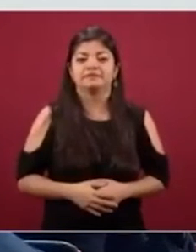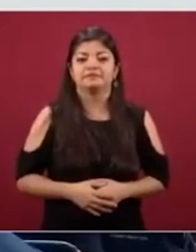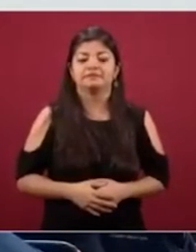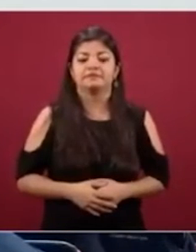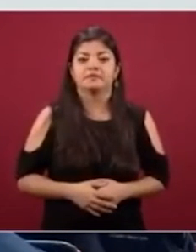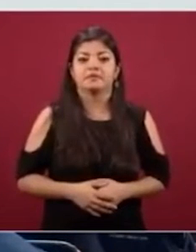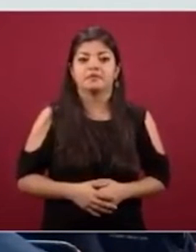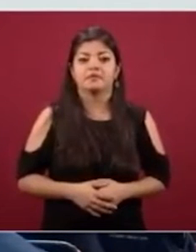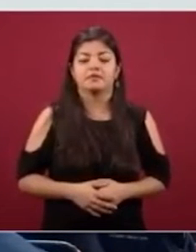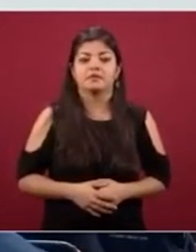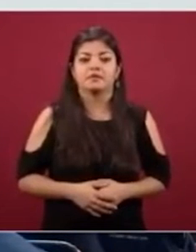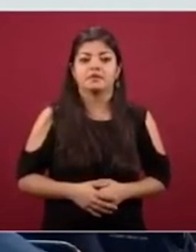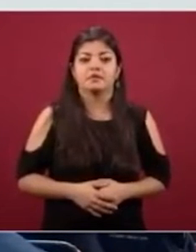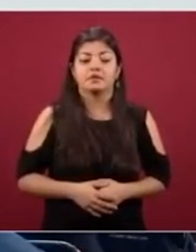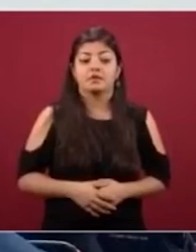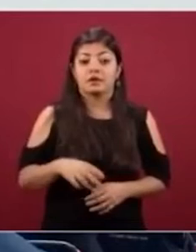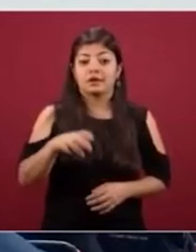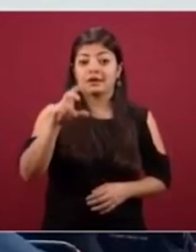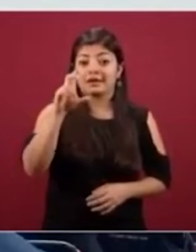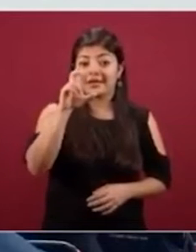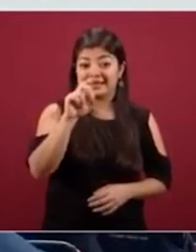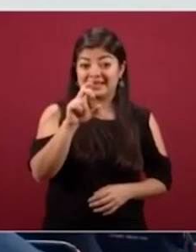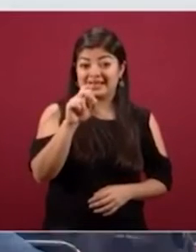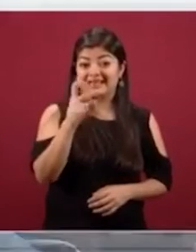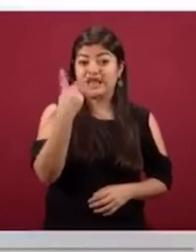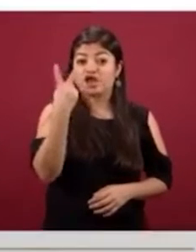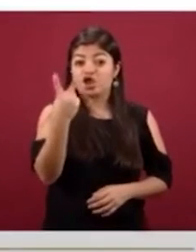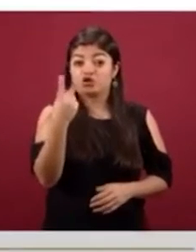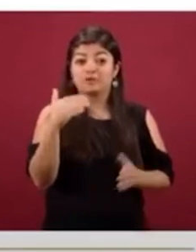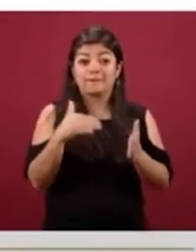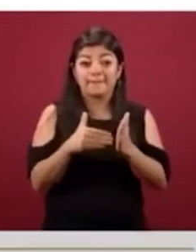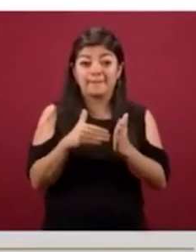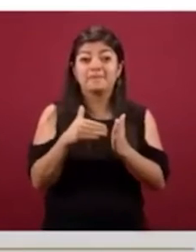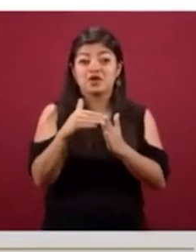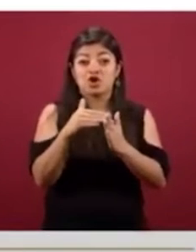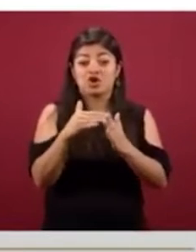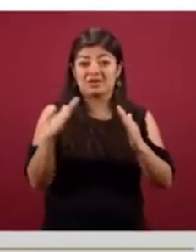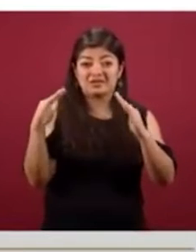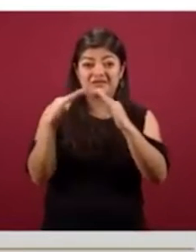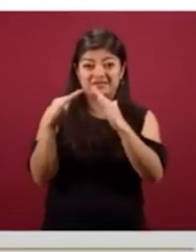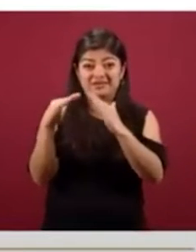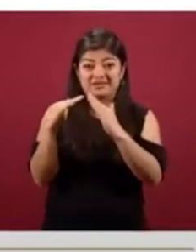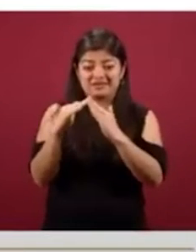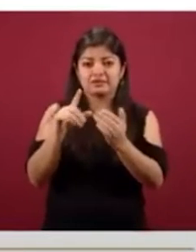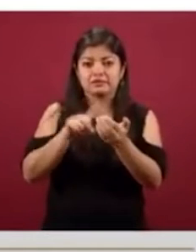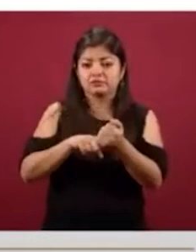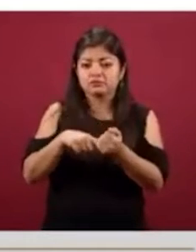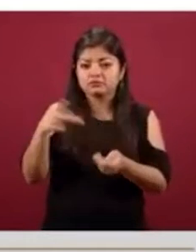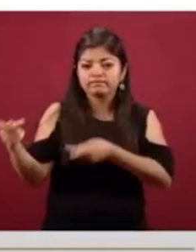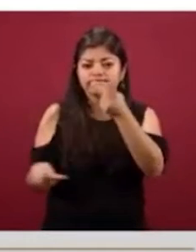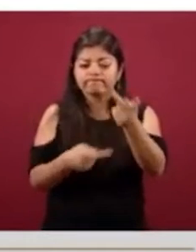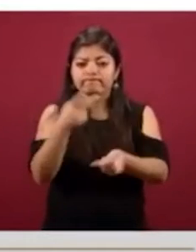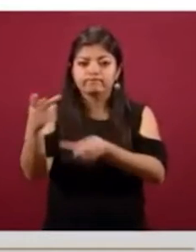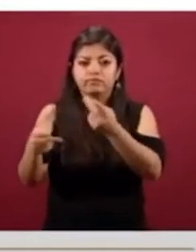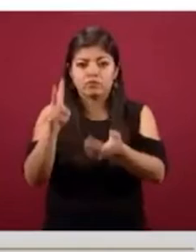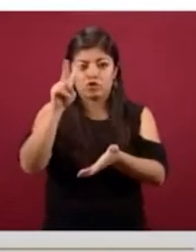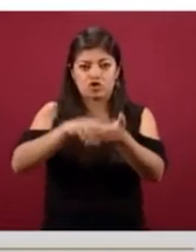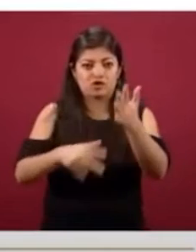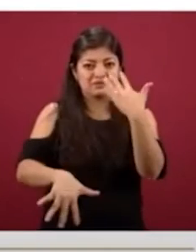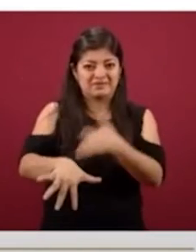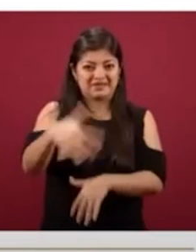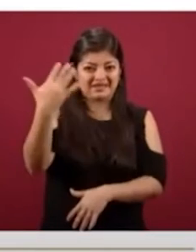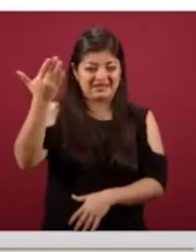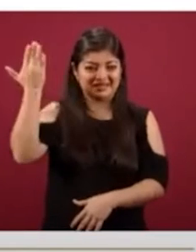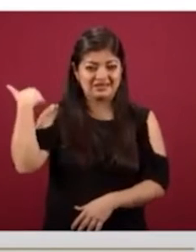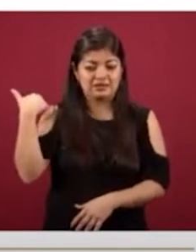Y de las 32 millones de viviendas habitadas que marca la encuesta intercersal de 2015,